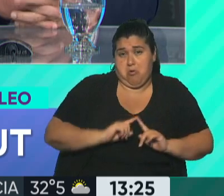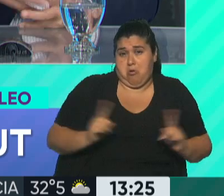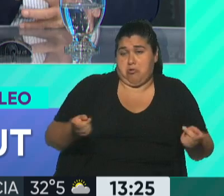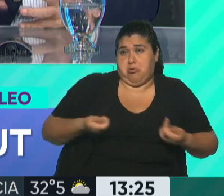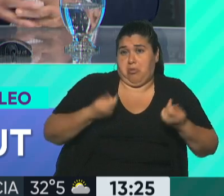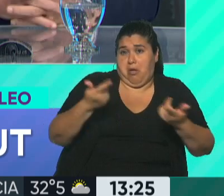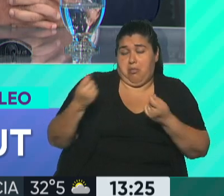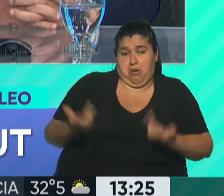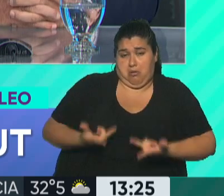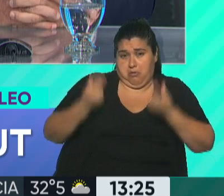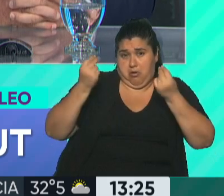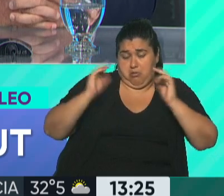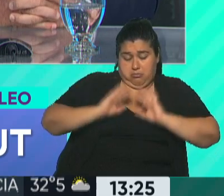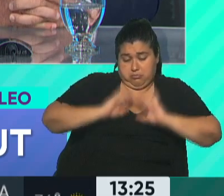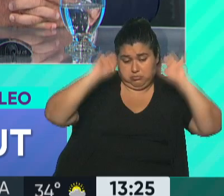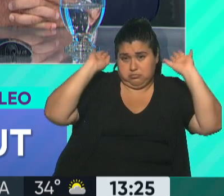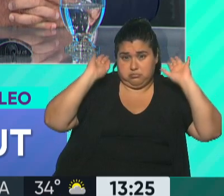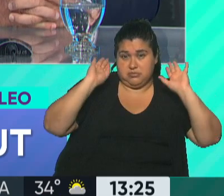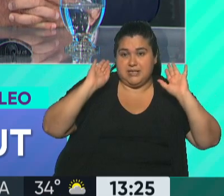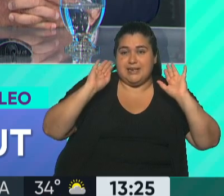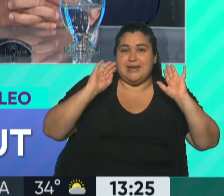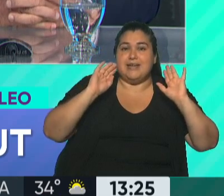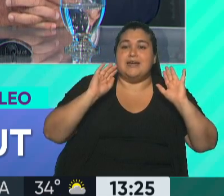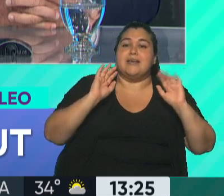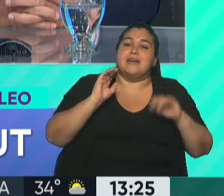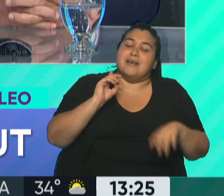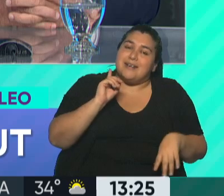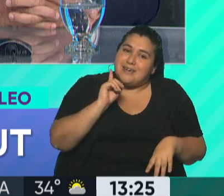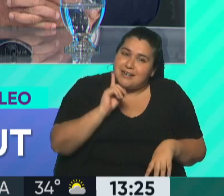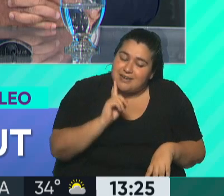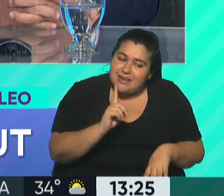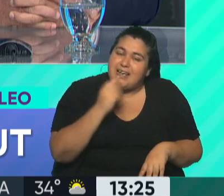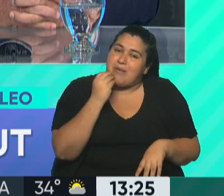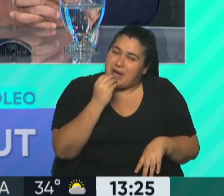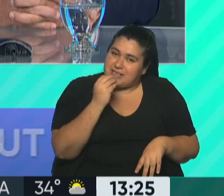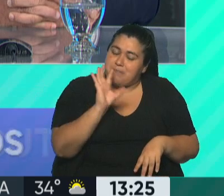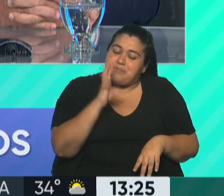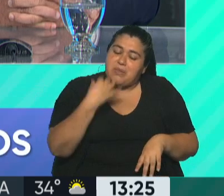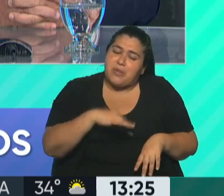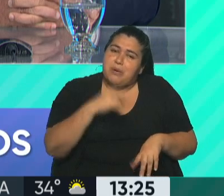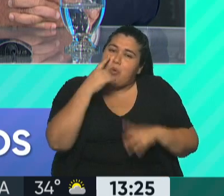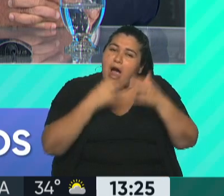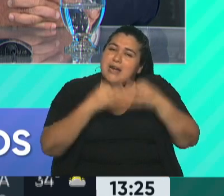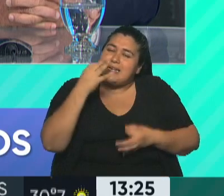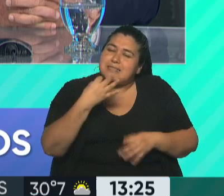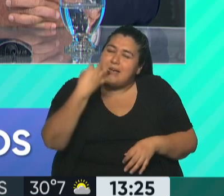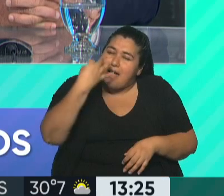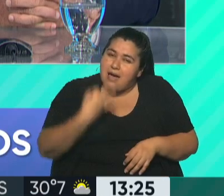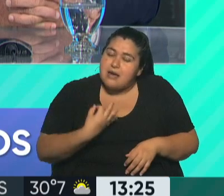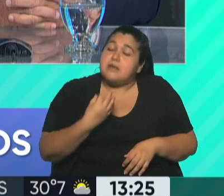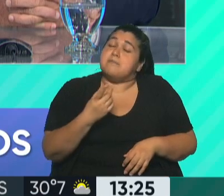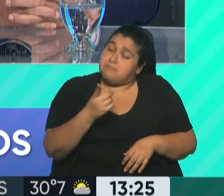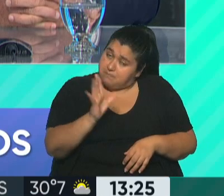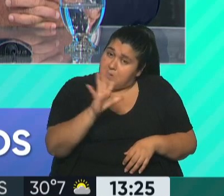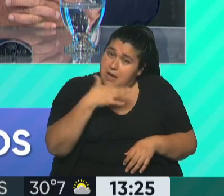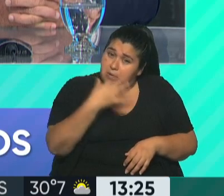distribuir, no vas a entregar el petróleo, el gas, etc. Pero claro, lo que pasa es que también es necesario entender que si bien es cierto que